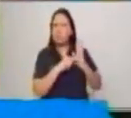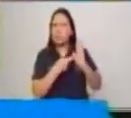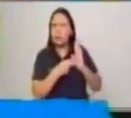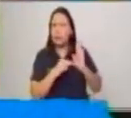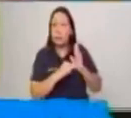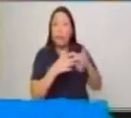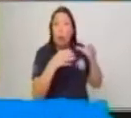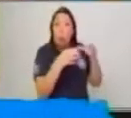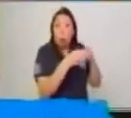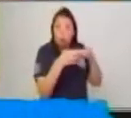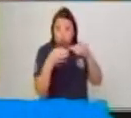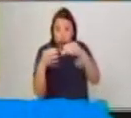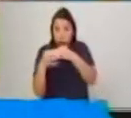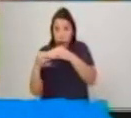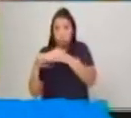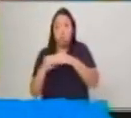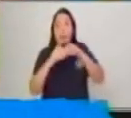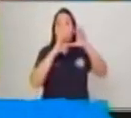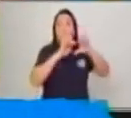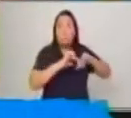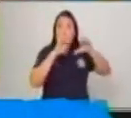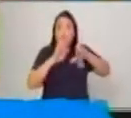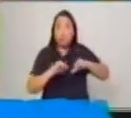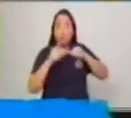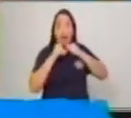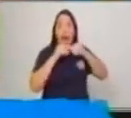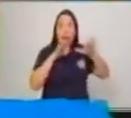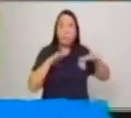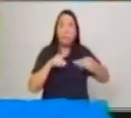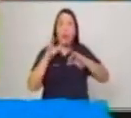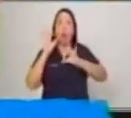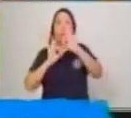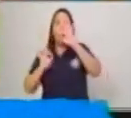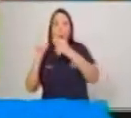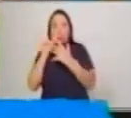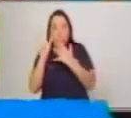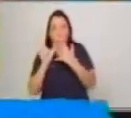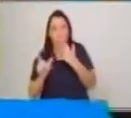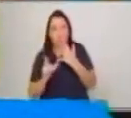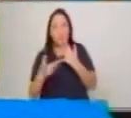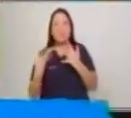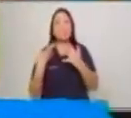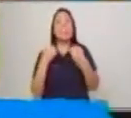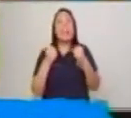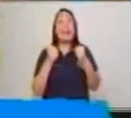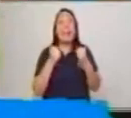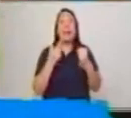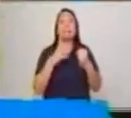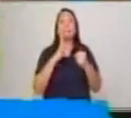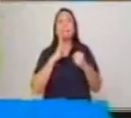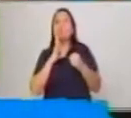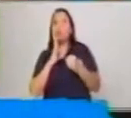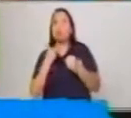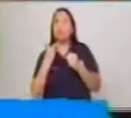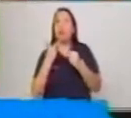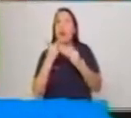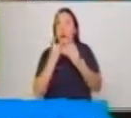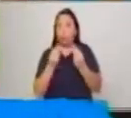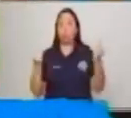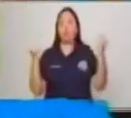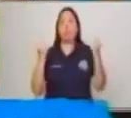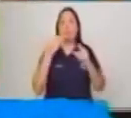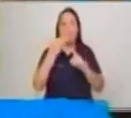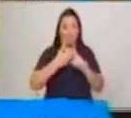personas o cosas que están llevando a cabo la acción. Son las que resuelven los problemas y